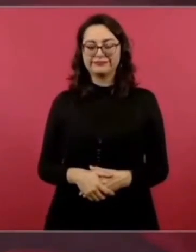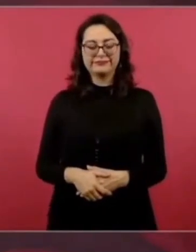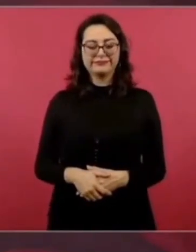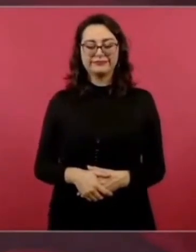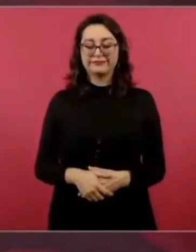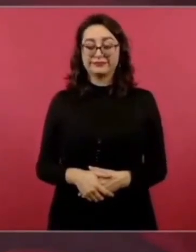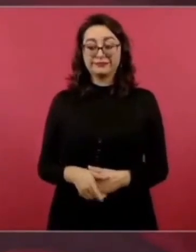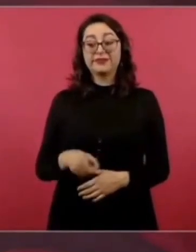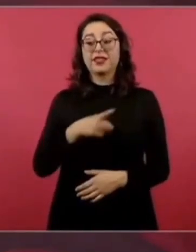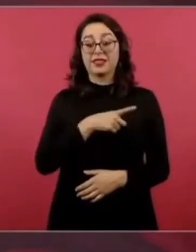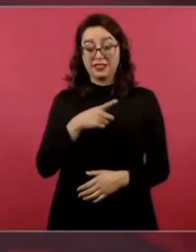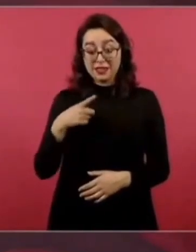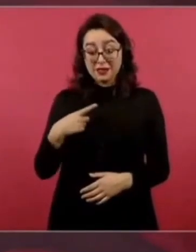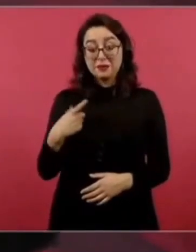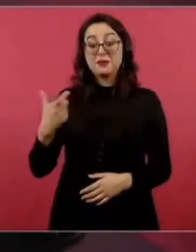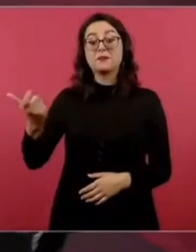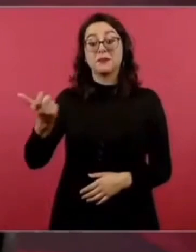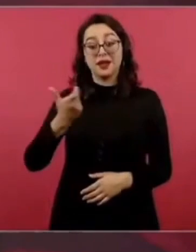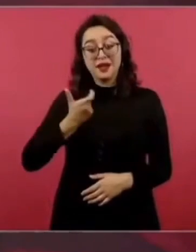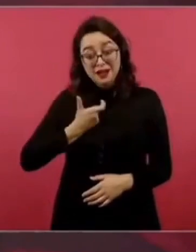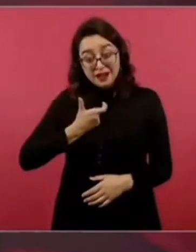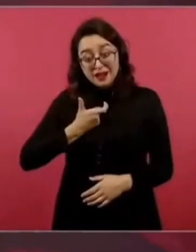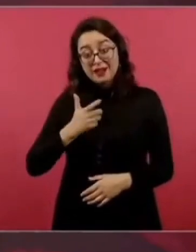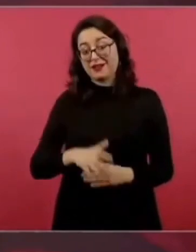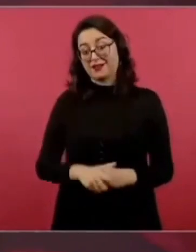y así su situación legal pues